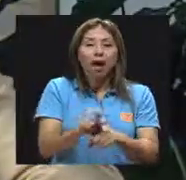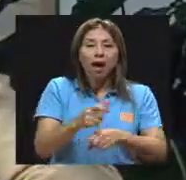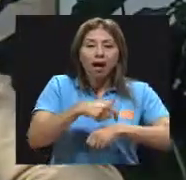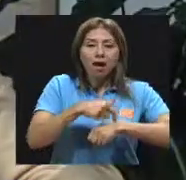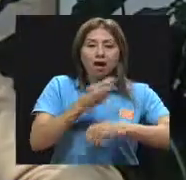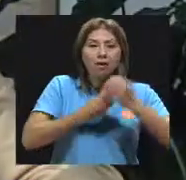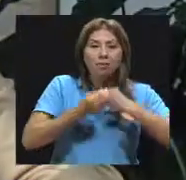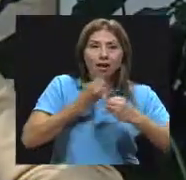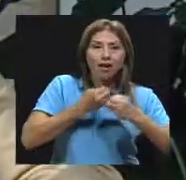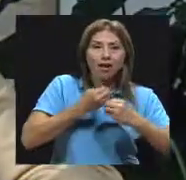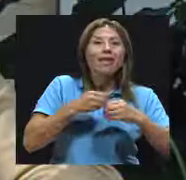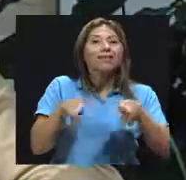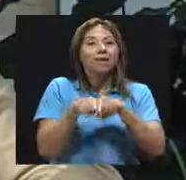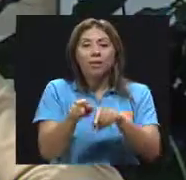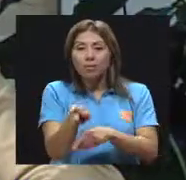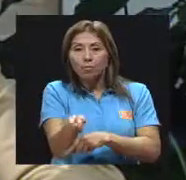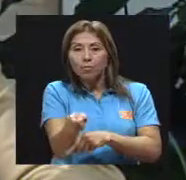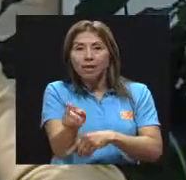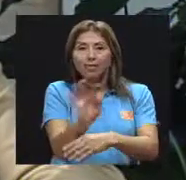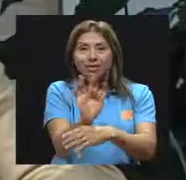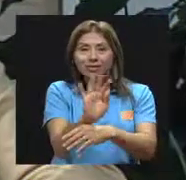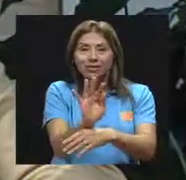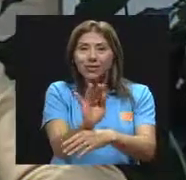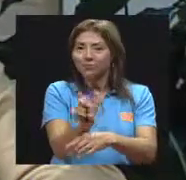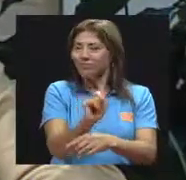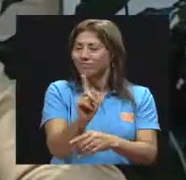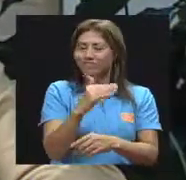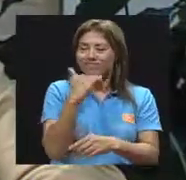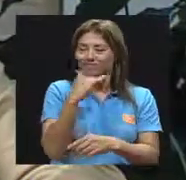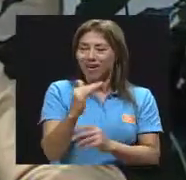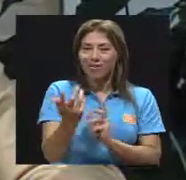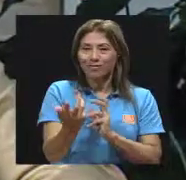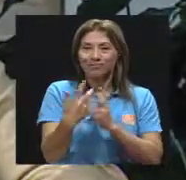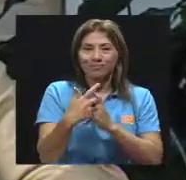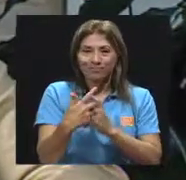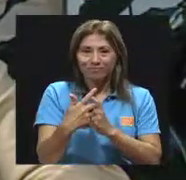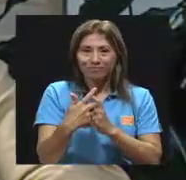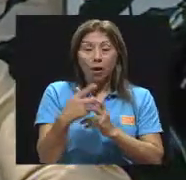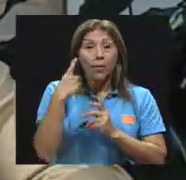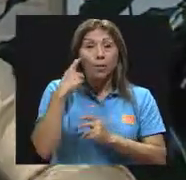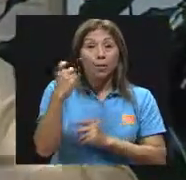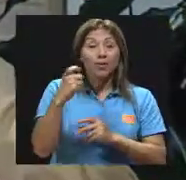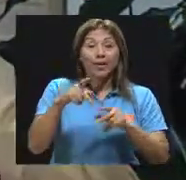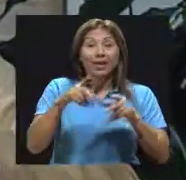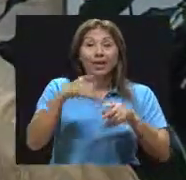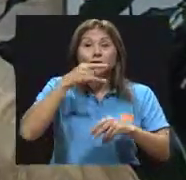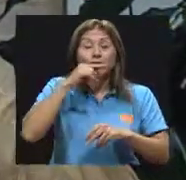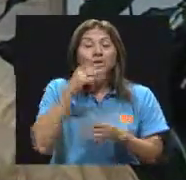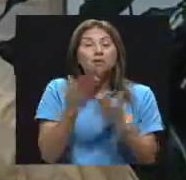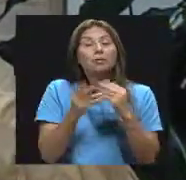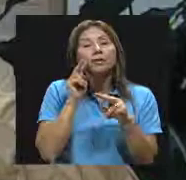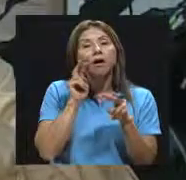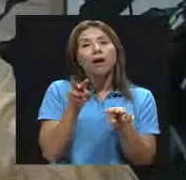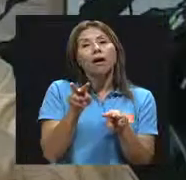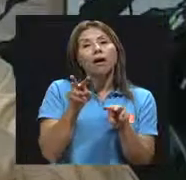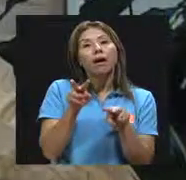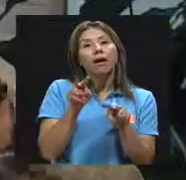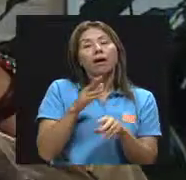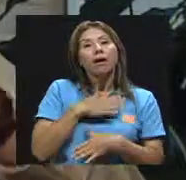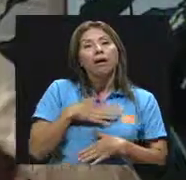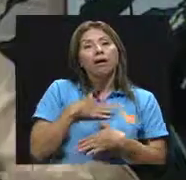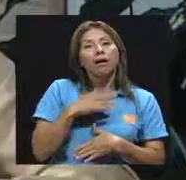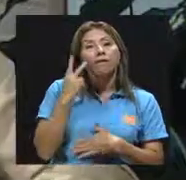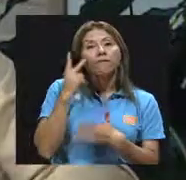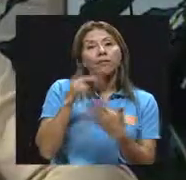Porque cuando hablamos de niños con sobrepeso y obesidad, no regulan lo que comen. O yo puedo estar tan entretenida, ¿verdad?